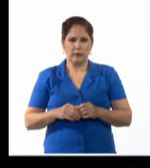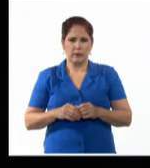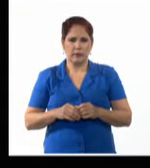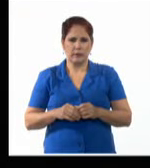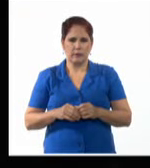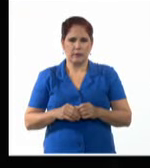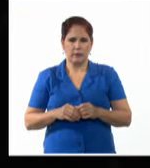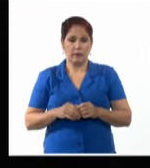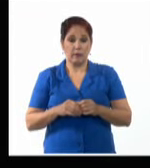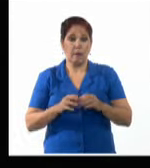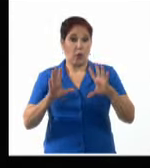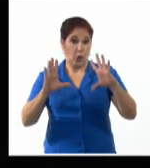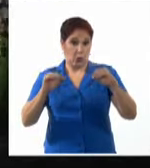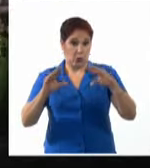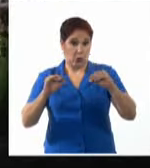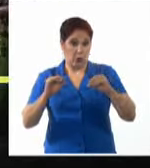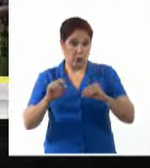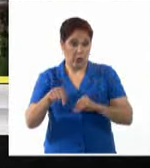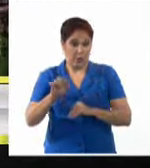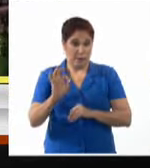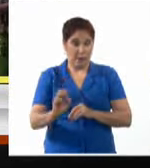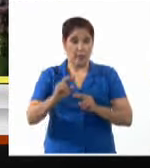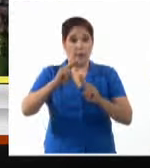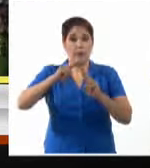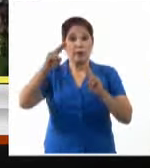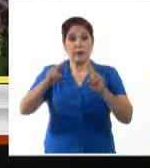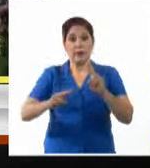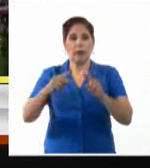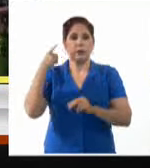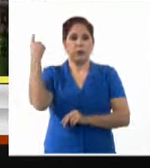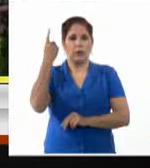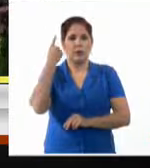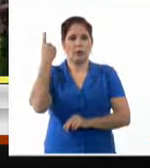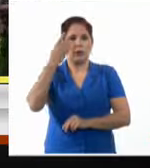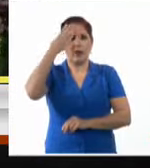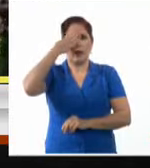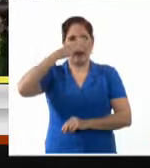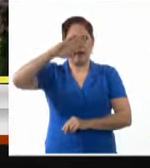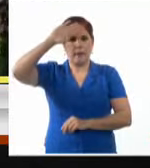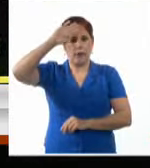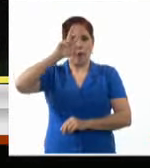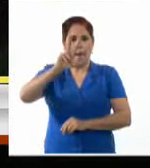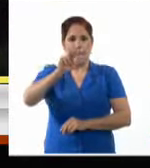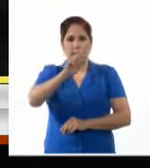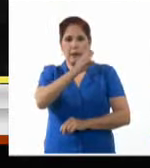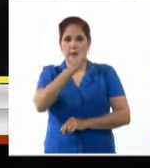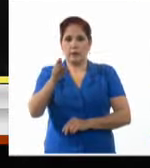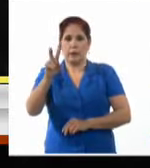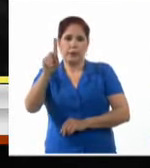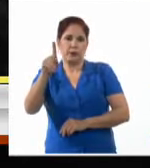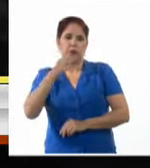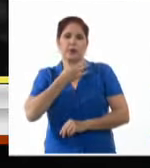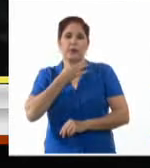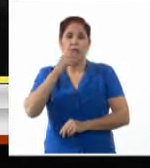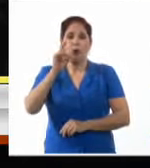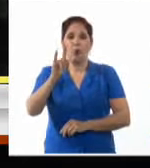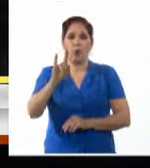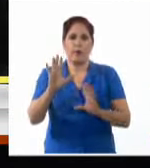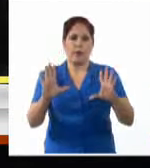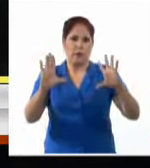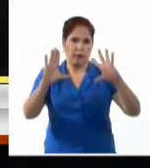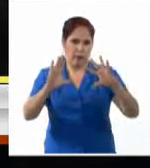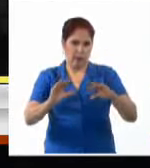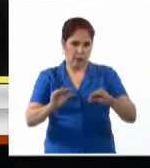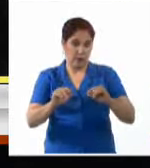Noche Insular llegará a la Sala Vallaneda del Teatro Nacional de Cuba este 20 y 21 de enero a las 9 de la noche. Un